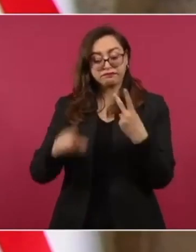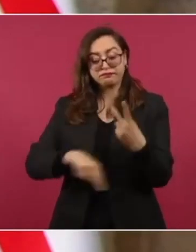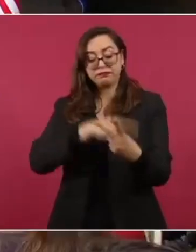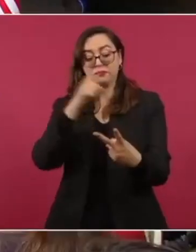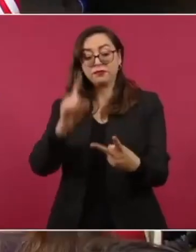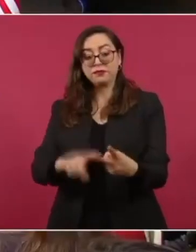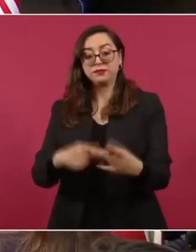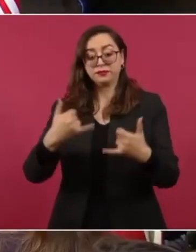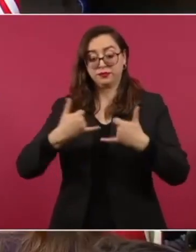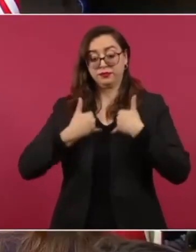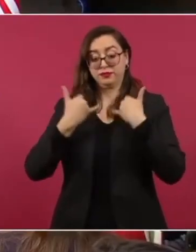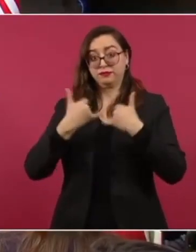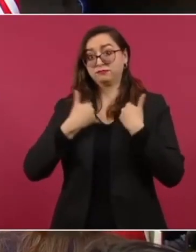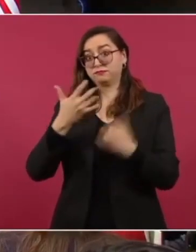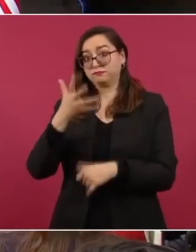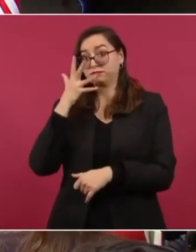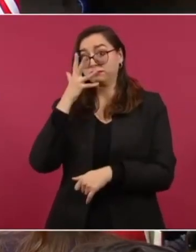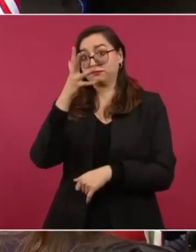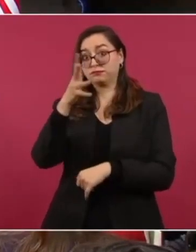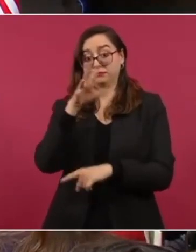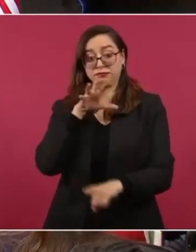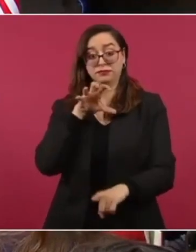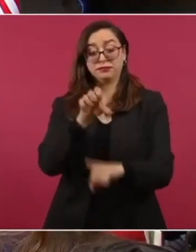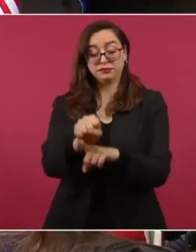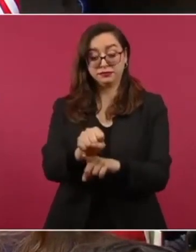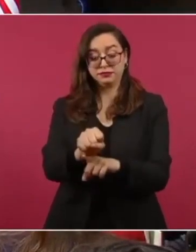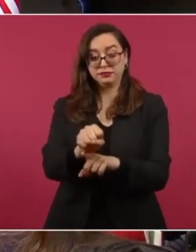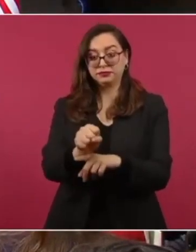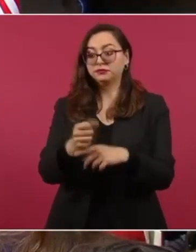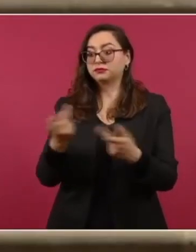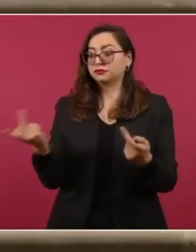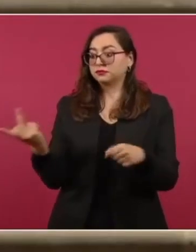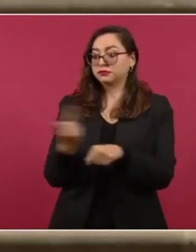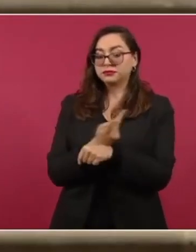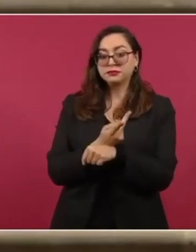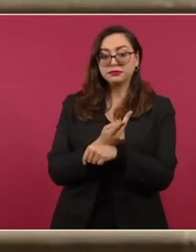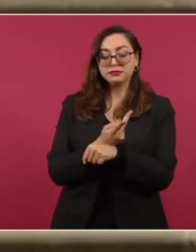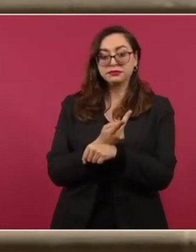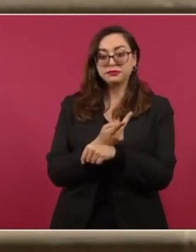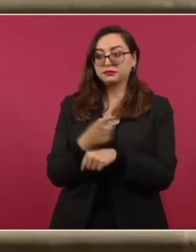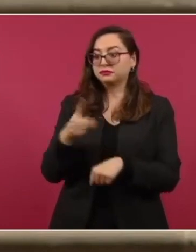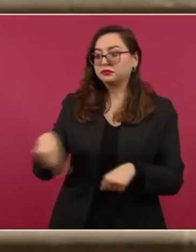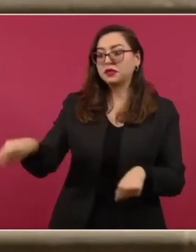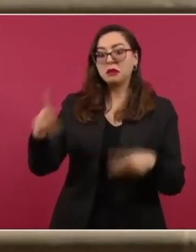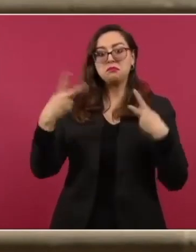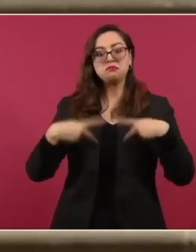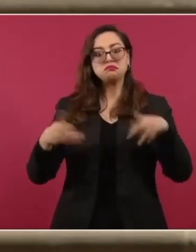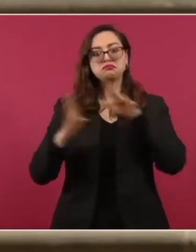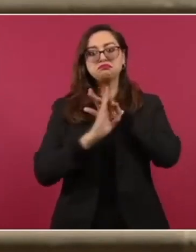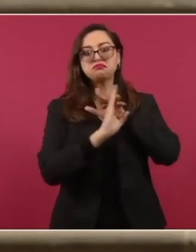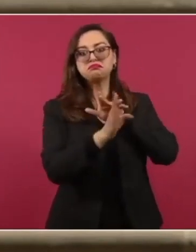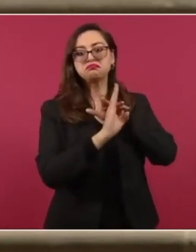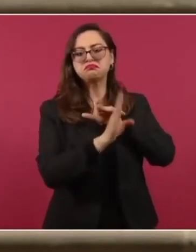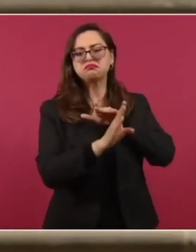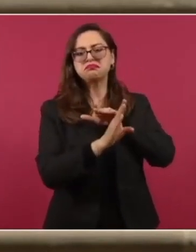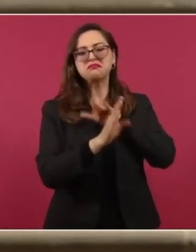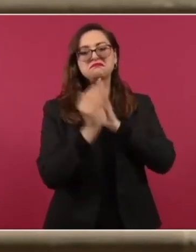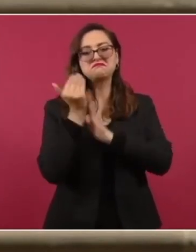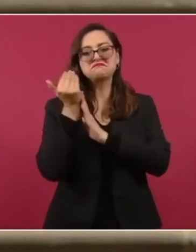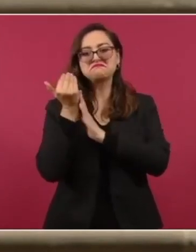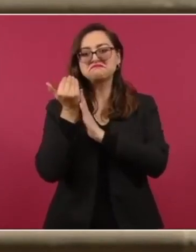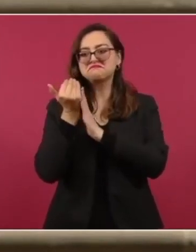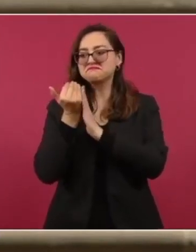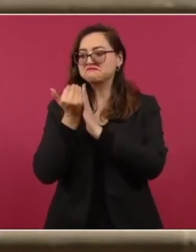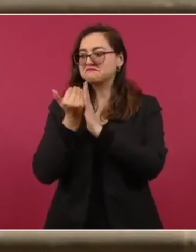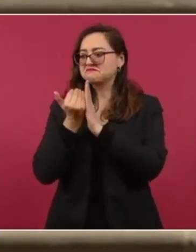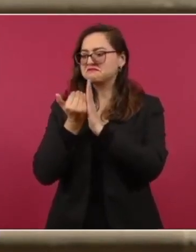Construyendo el Futuro, no sólo se ha reducido la cantidad de personas que desean emigrar hacia Estados Unidos